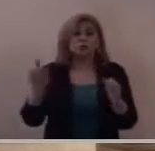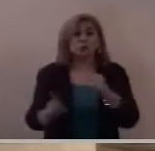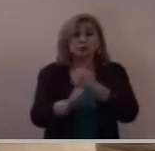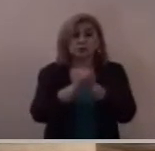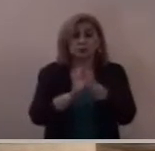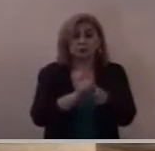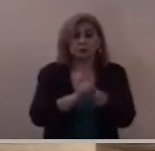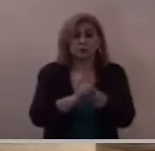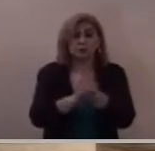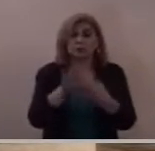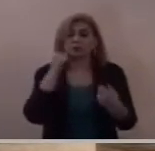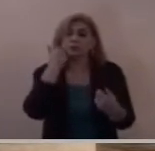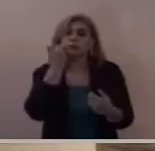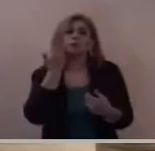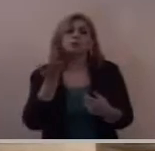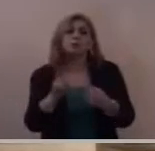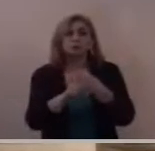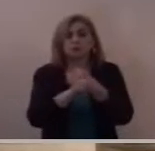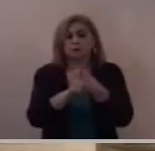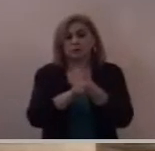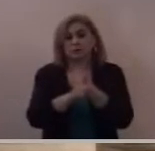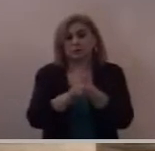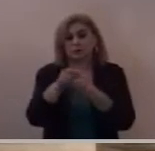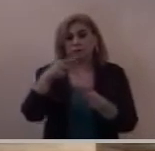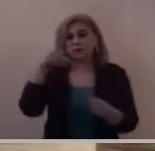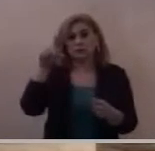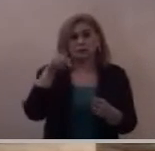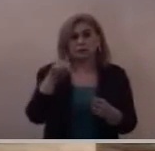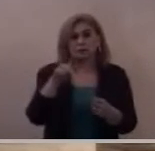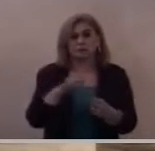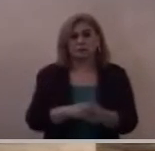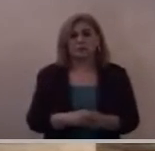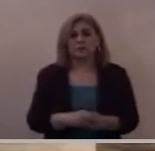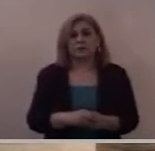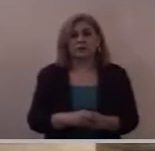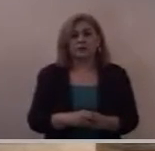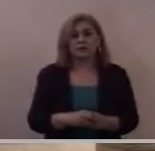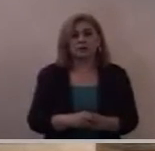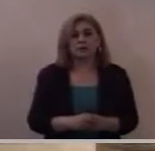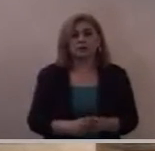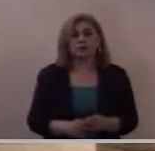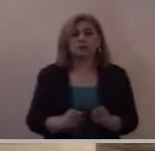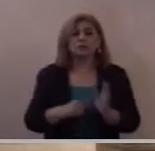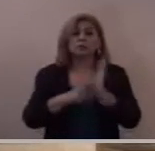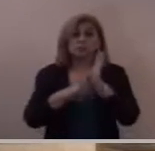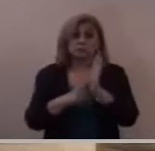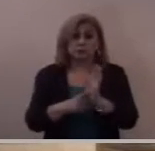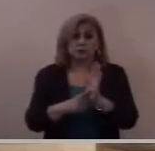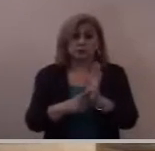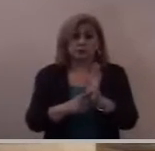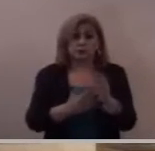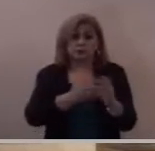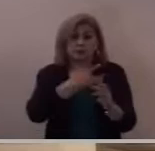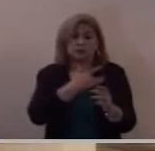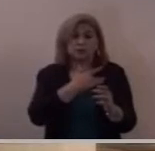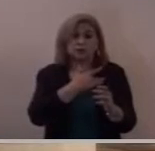que yo no quiero y al final manifiesta su seguridad